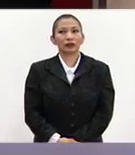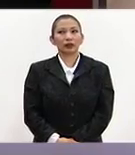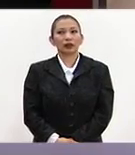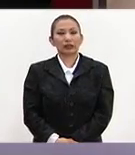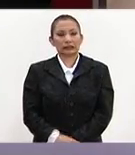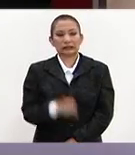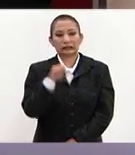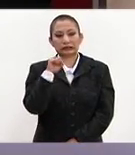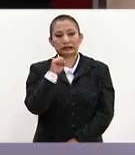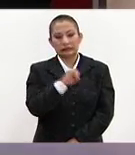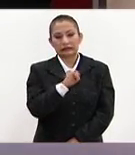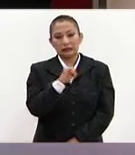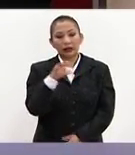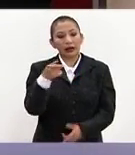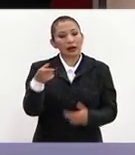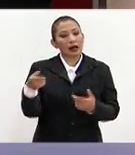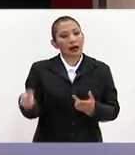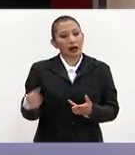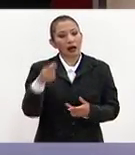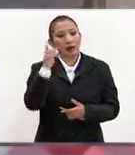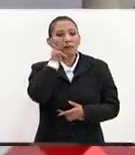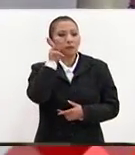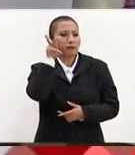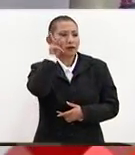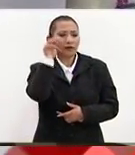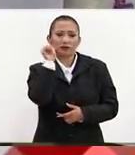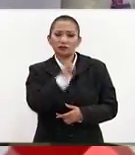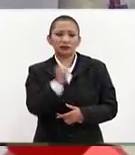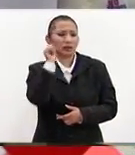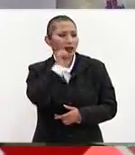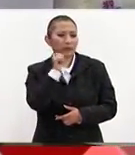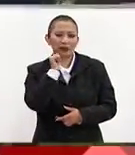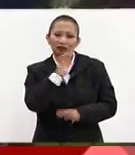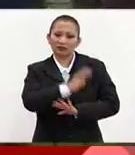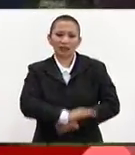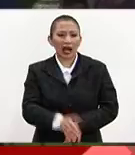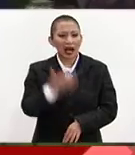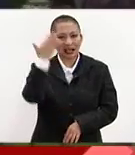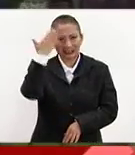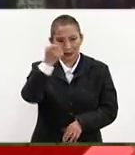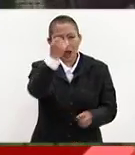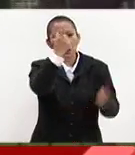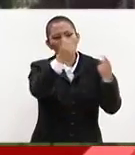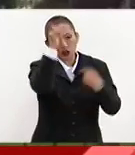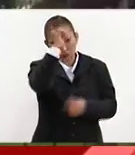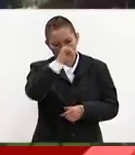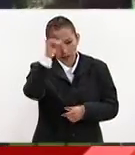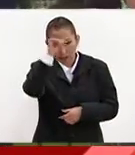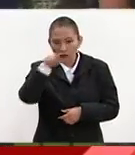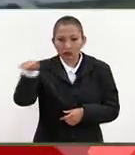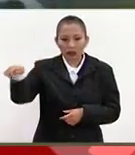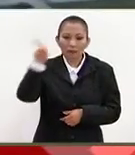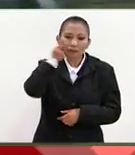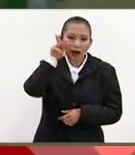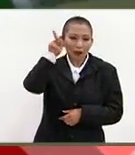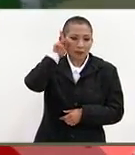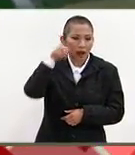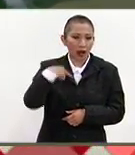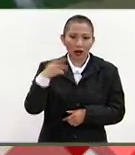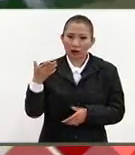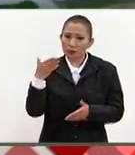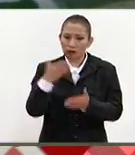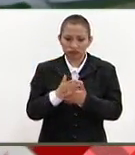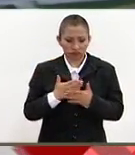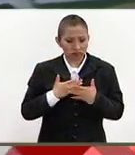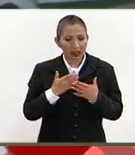Sí, el Papa siempre, ya sabía, algunos sacerdotes habían dicho que el Papa iba a ser un fiesto.